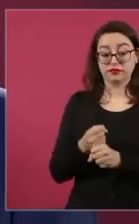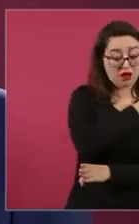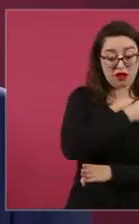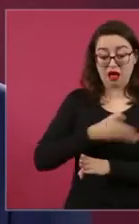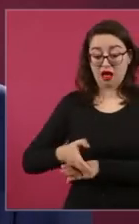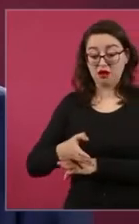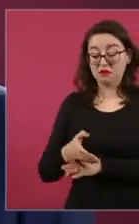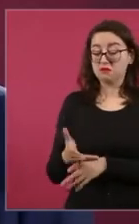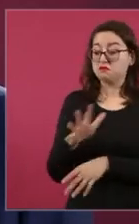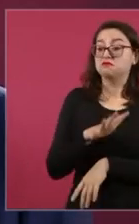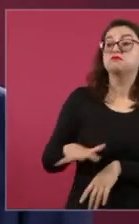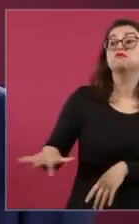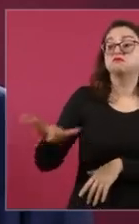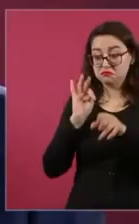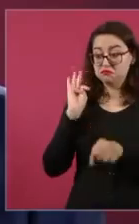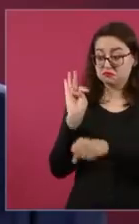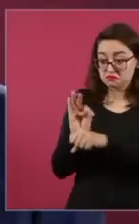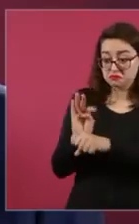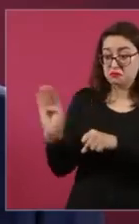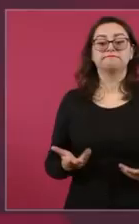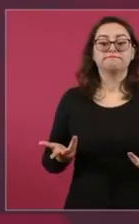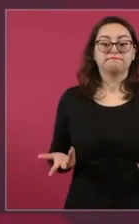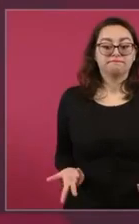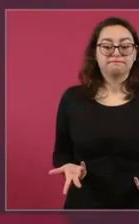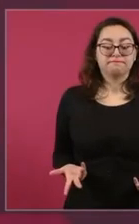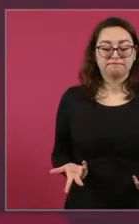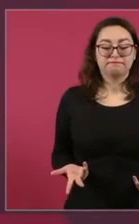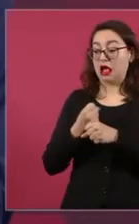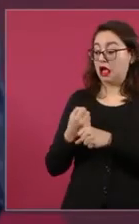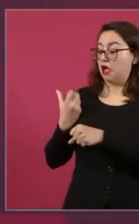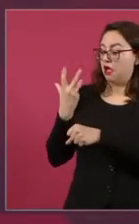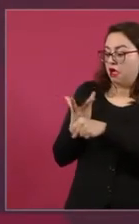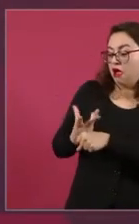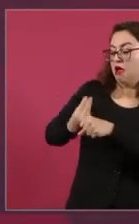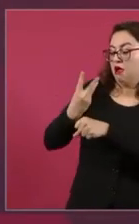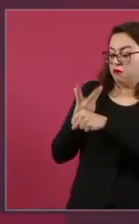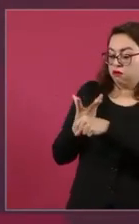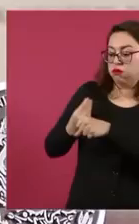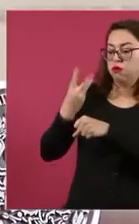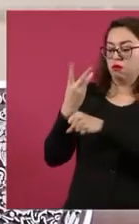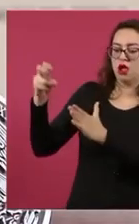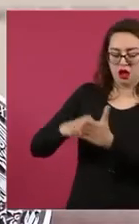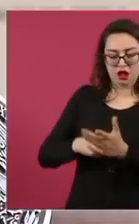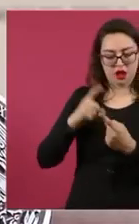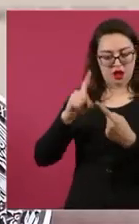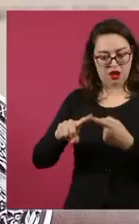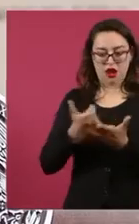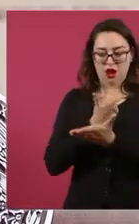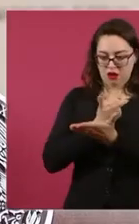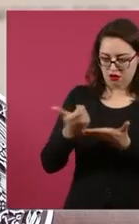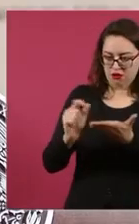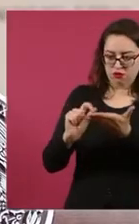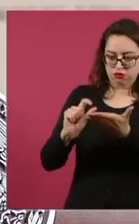neoliberal, en beneficio de los trabajadores, nada. Hemos avanzado en mejorar salario, en